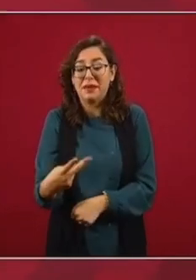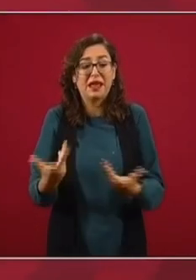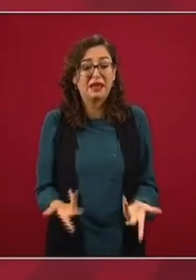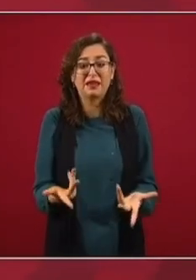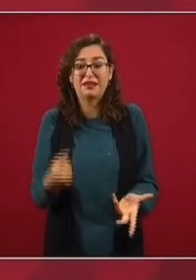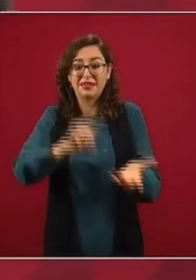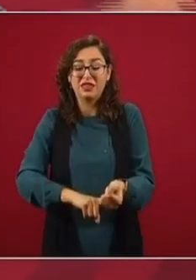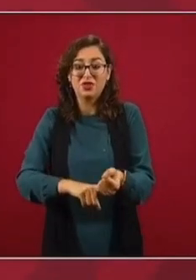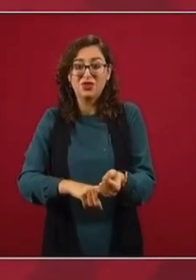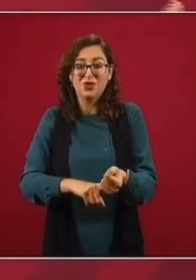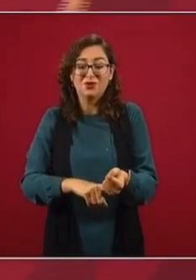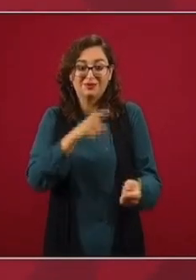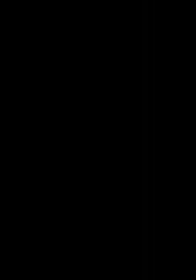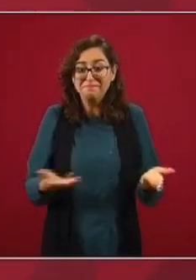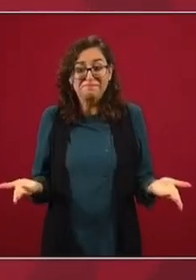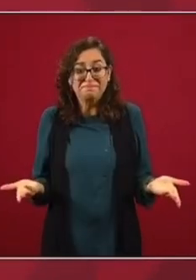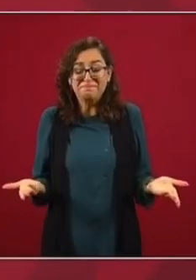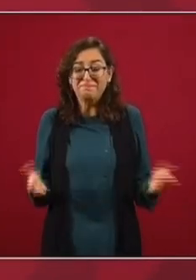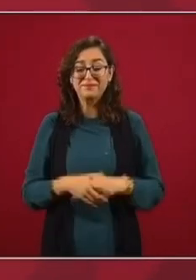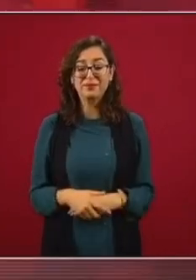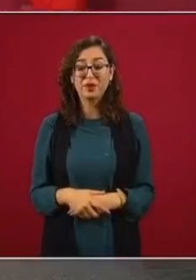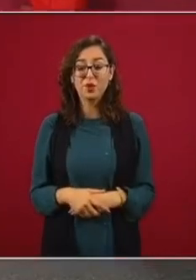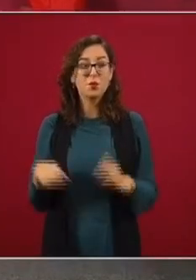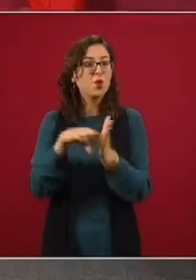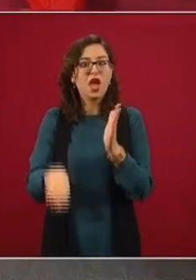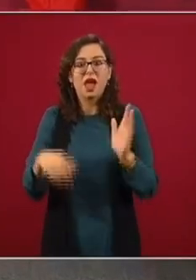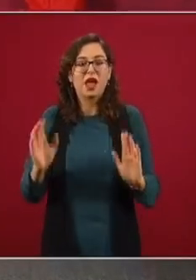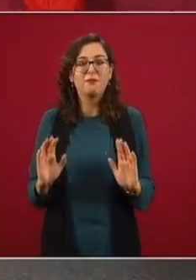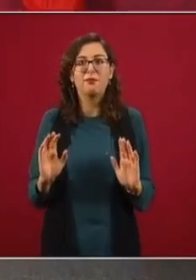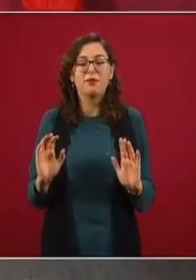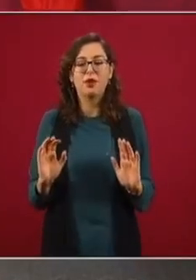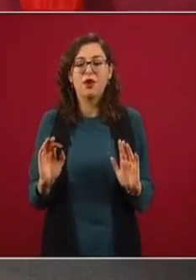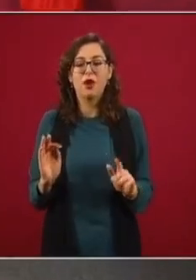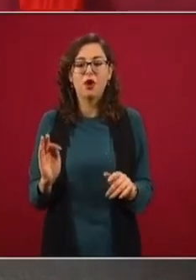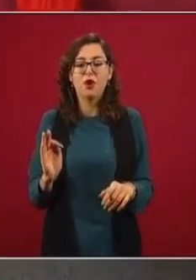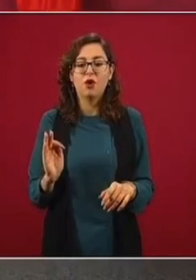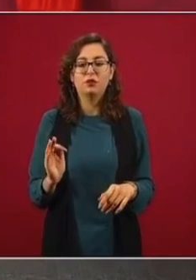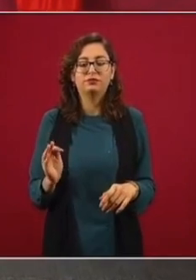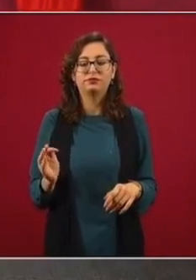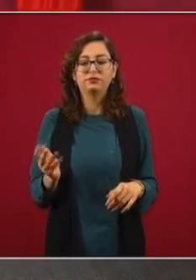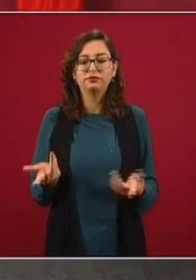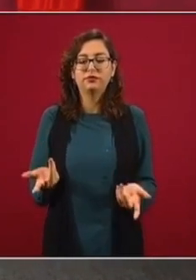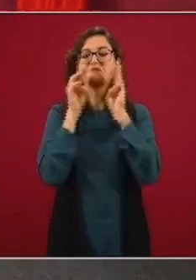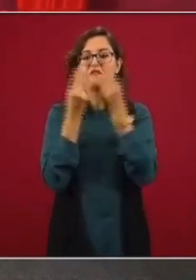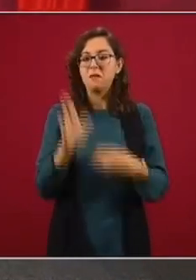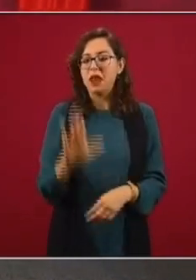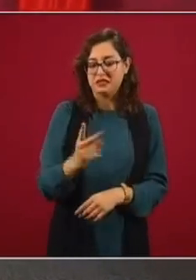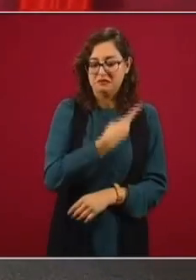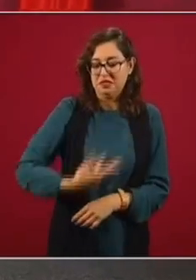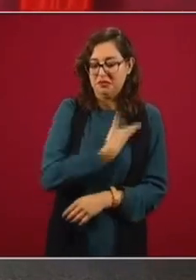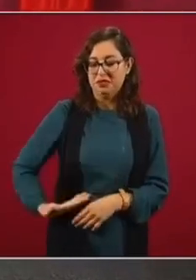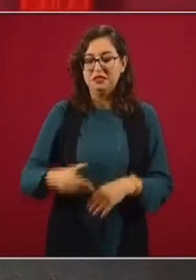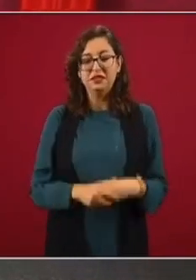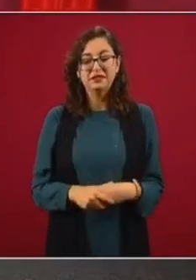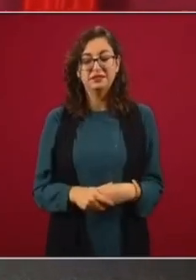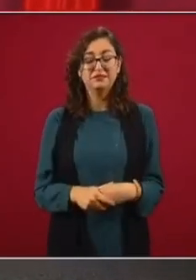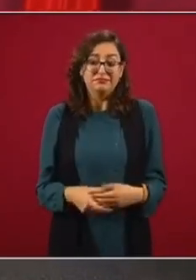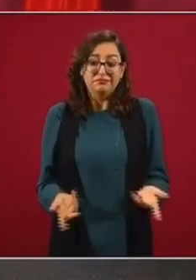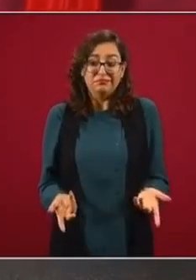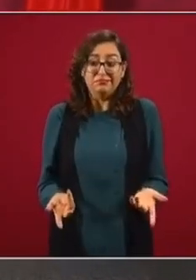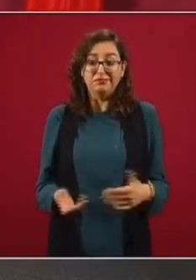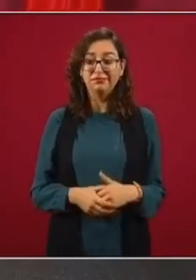servía a una de las bandas, es como si uno de estos jefes hubiese estado de vicepresidente de la República,